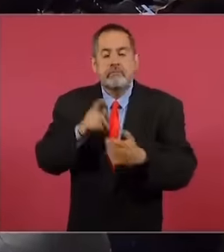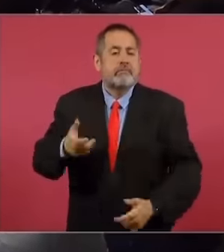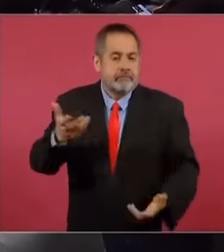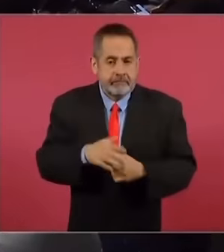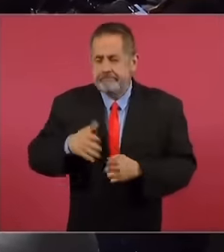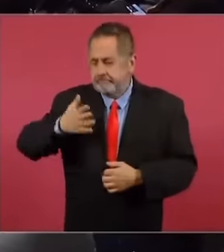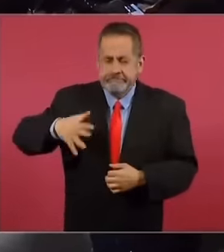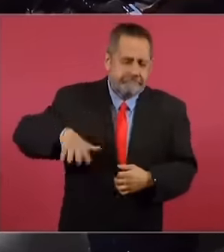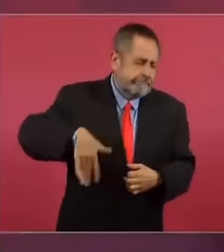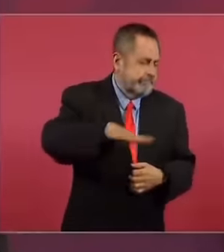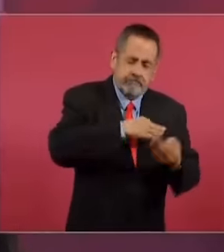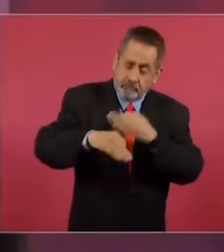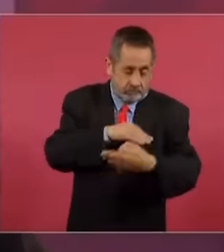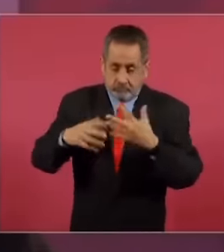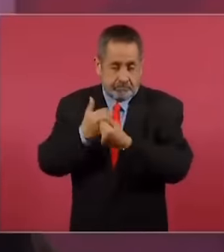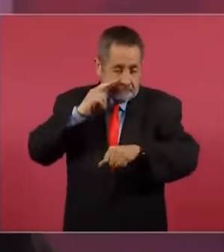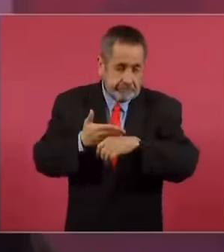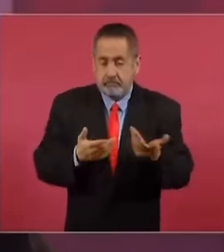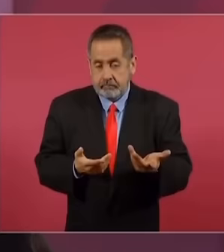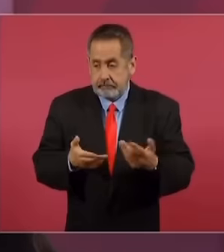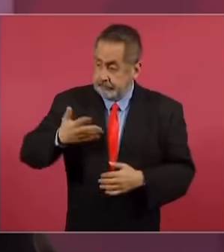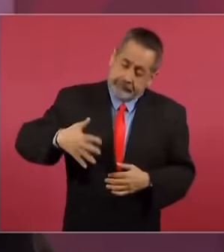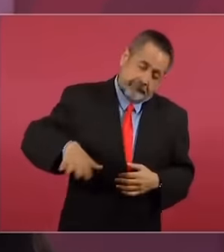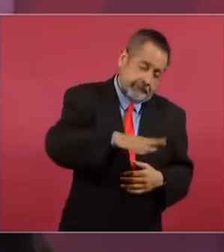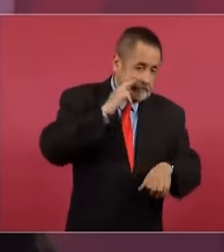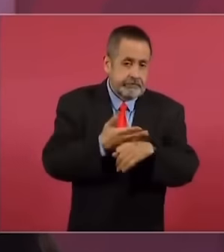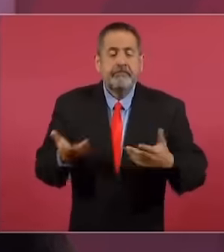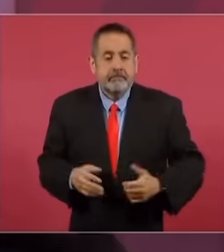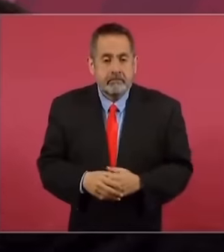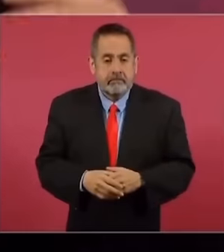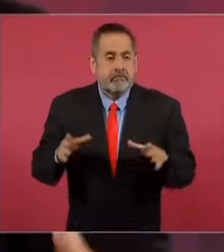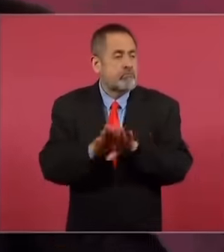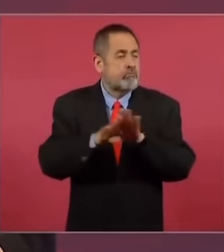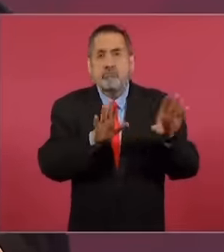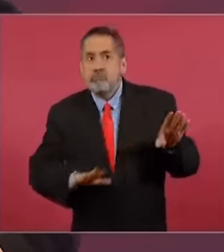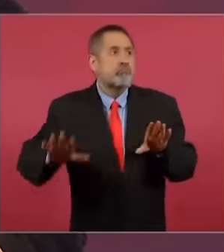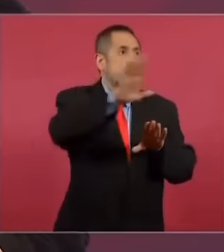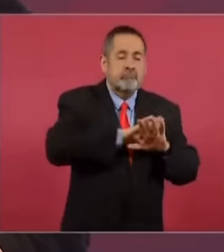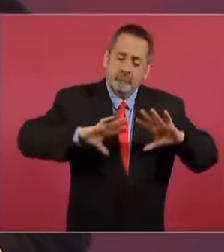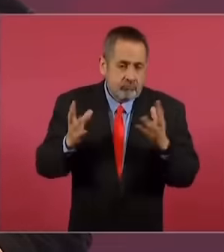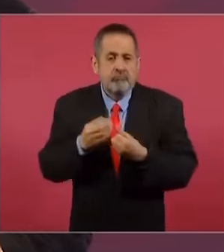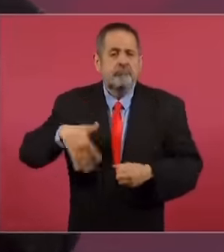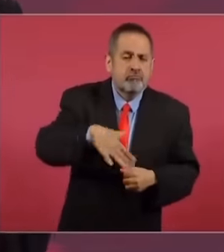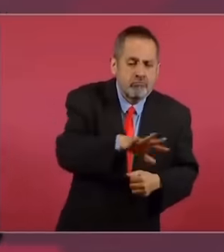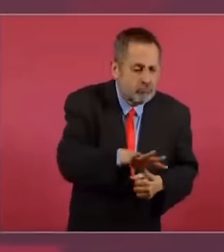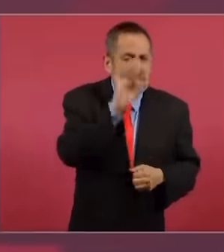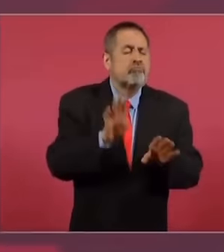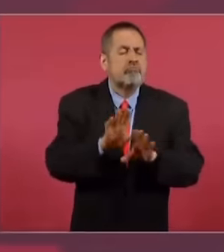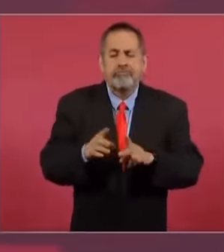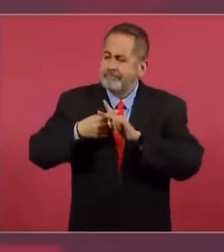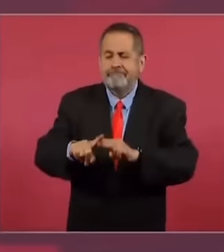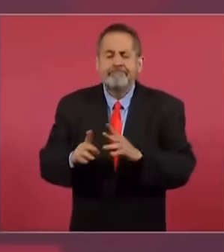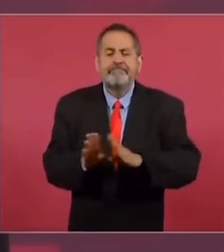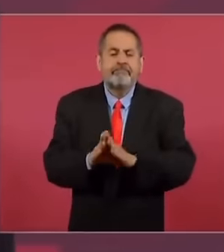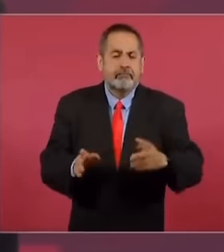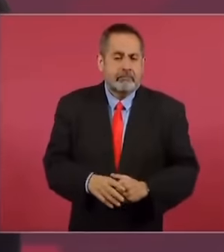a cabo una búsqueda. Entonces, para llevar a cabo esa búsqueda general se partió